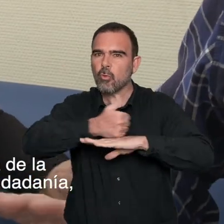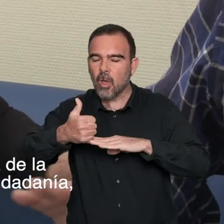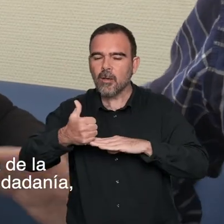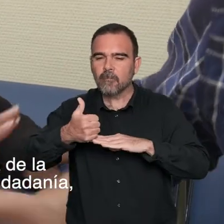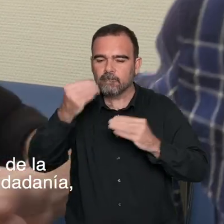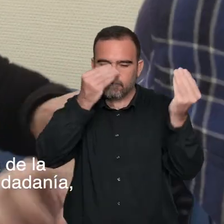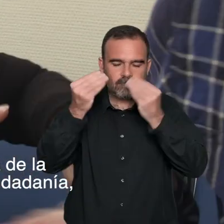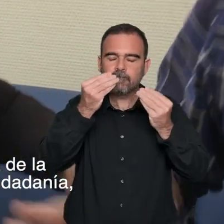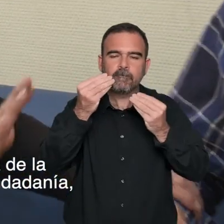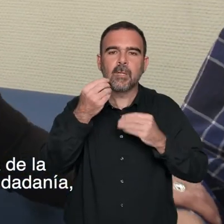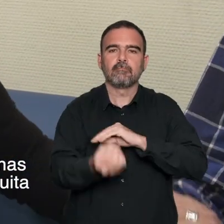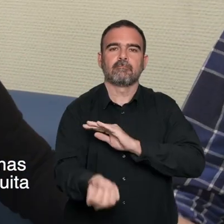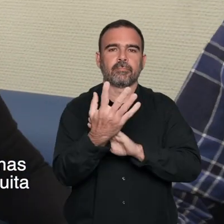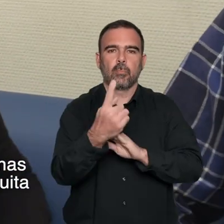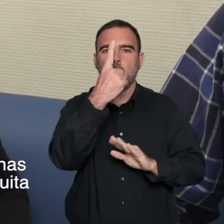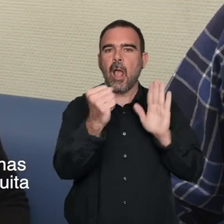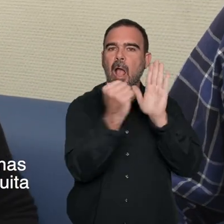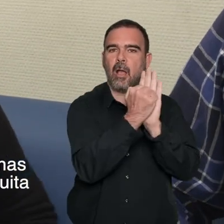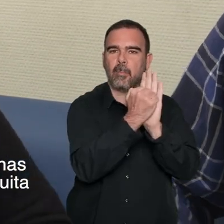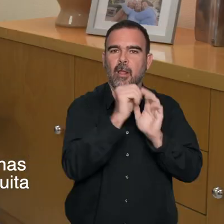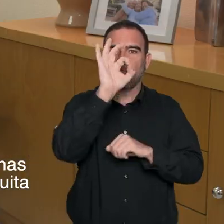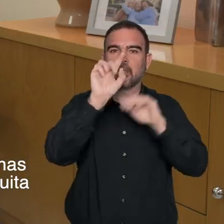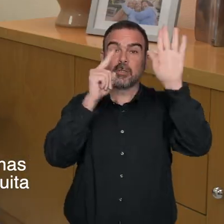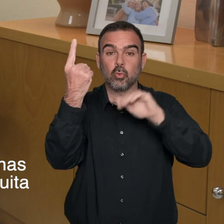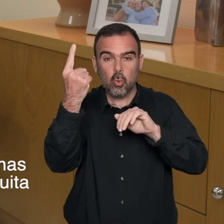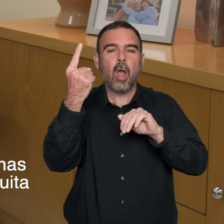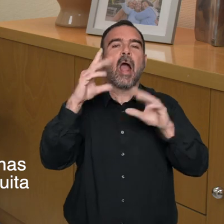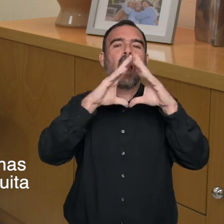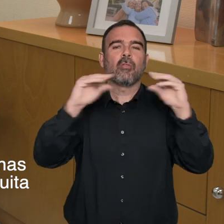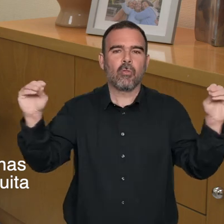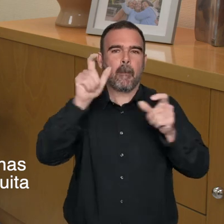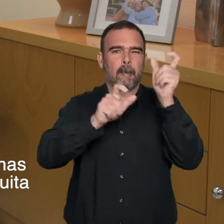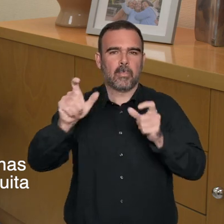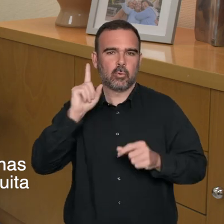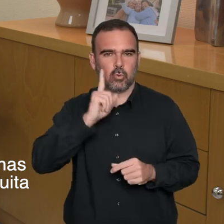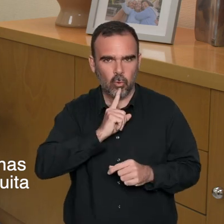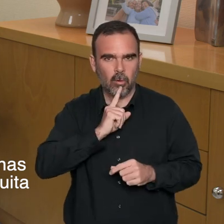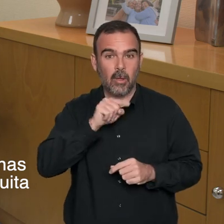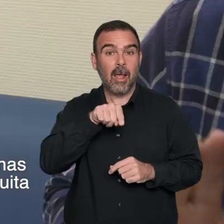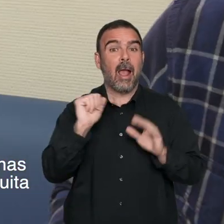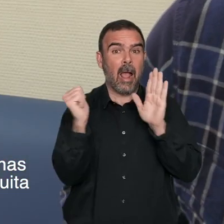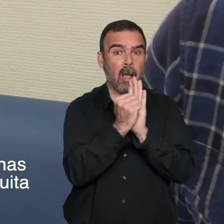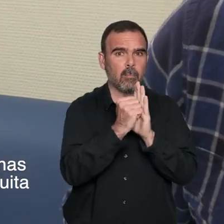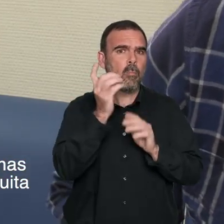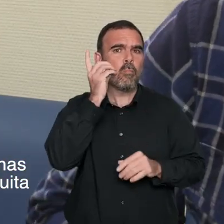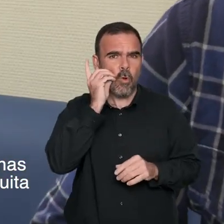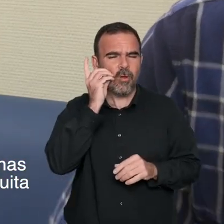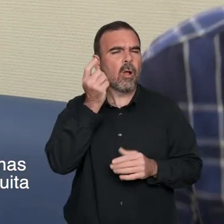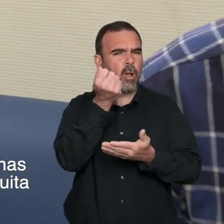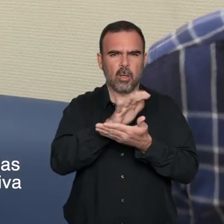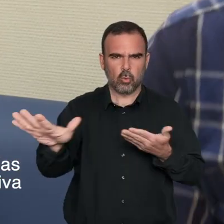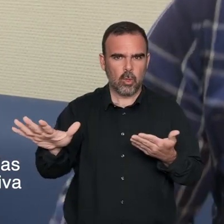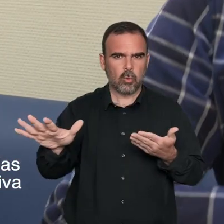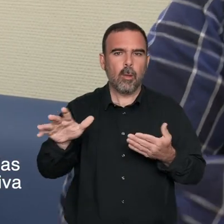emergencias a toda la ciudadanía, ha lanzado 061 Andalucía Personas Sordas, una aplicación móvil